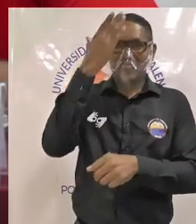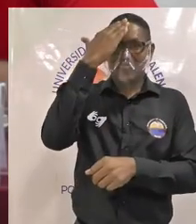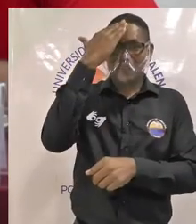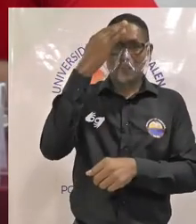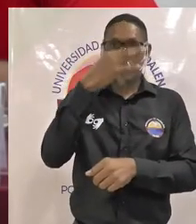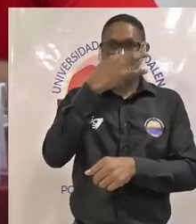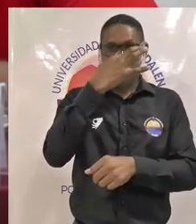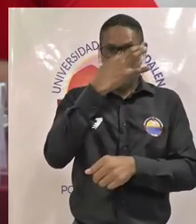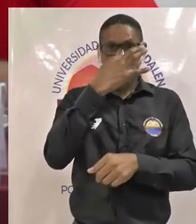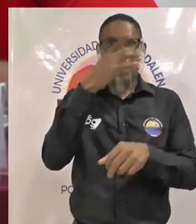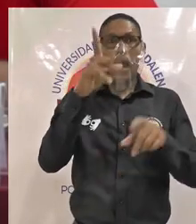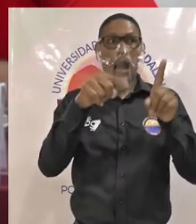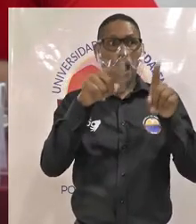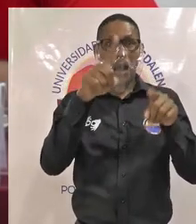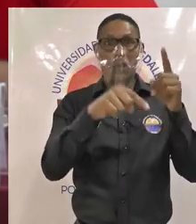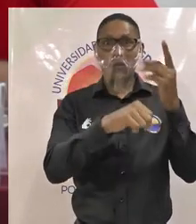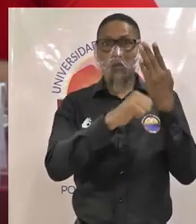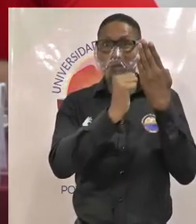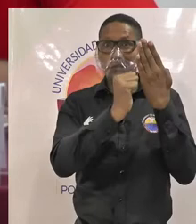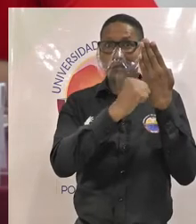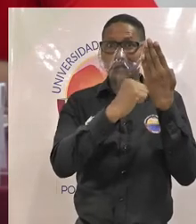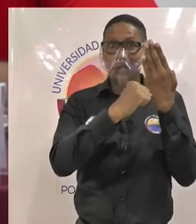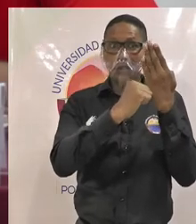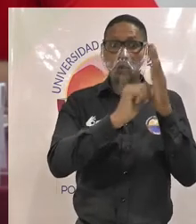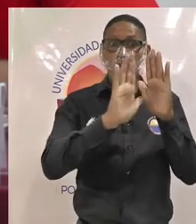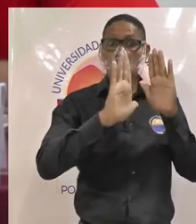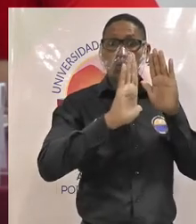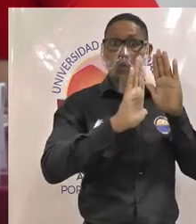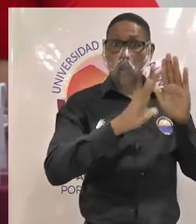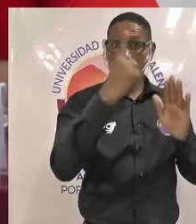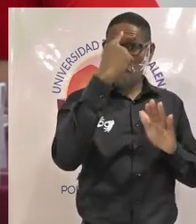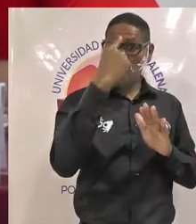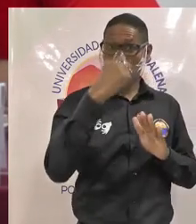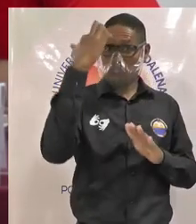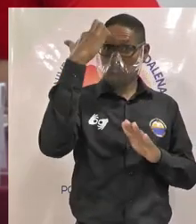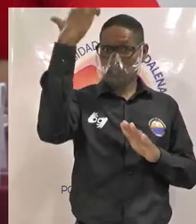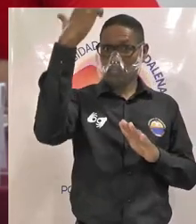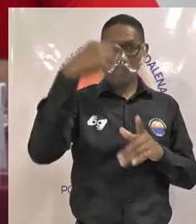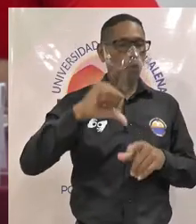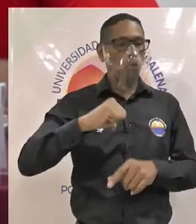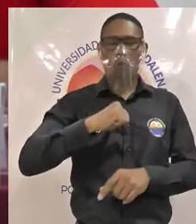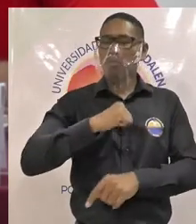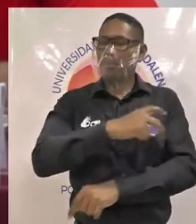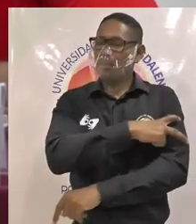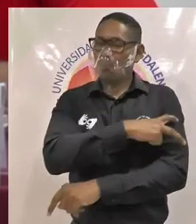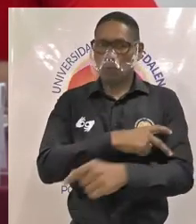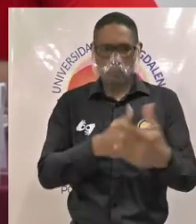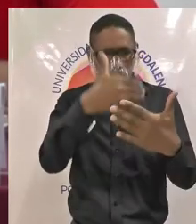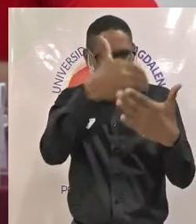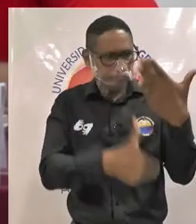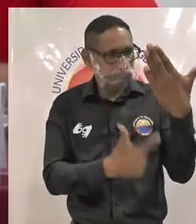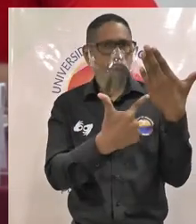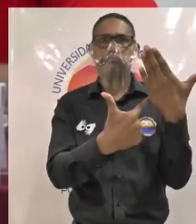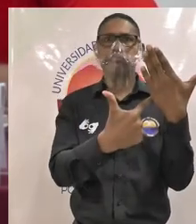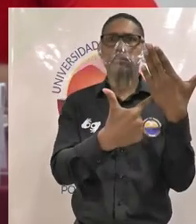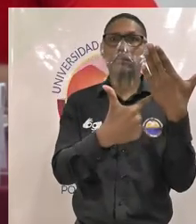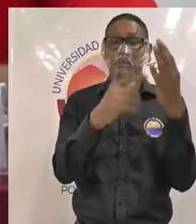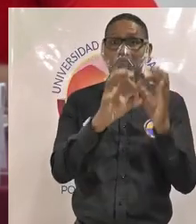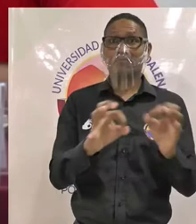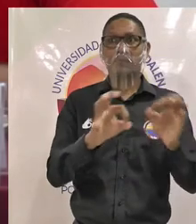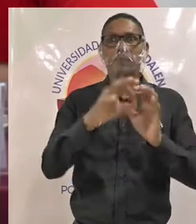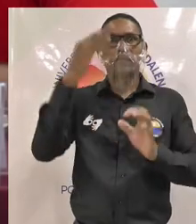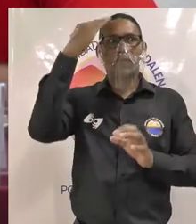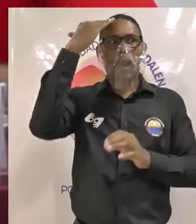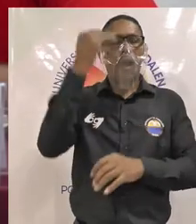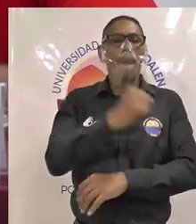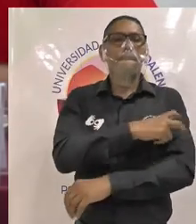que son propias del perfil profesional del estudiante y que a veces no tienen plazas de monitoría debemos de dejar de pensar que los monitores